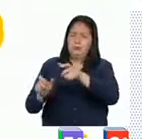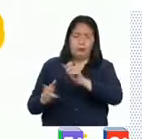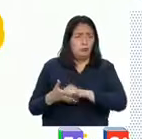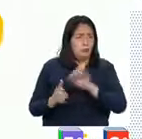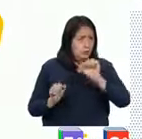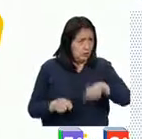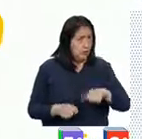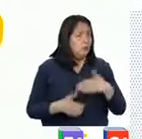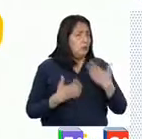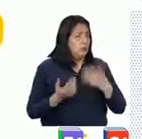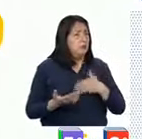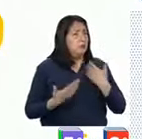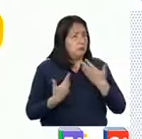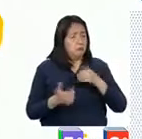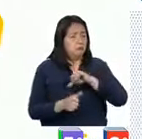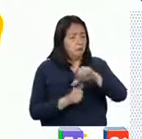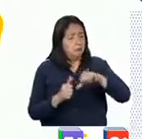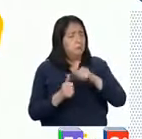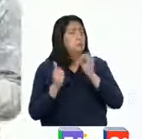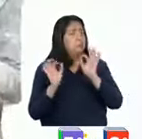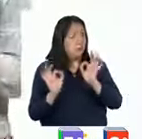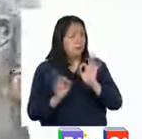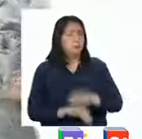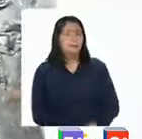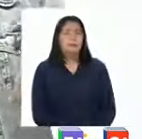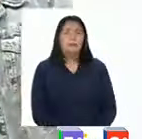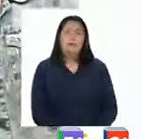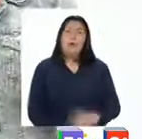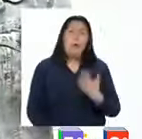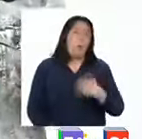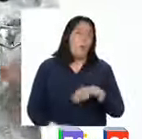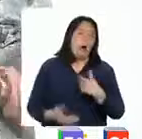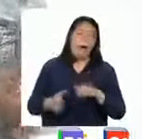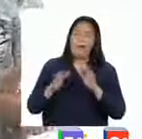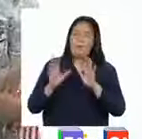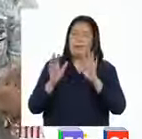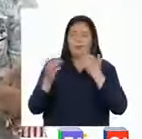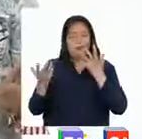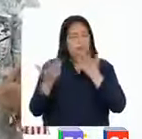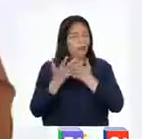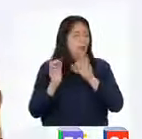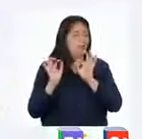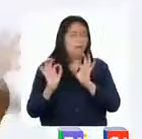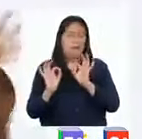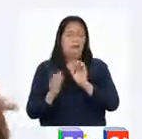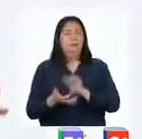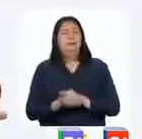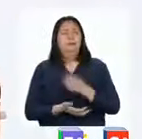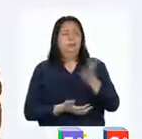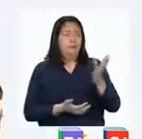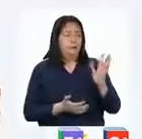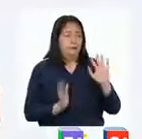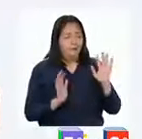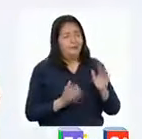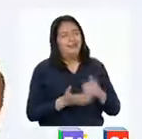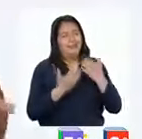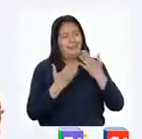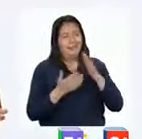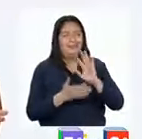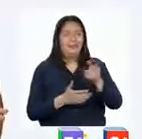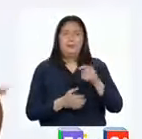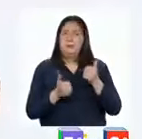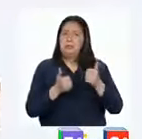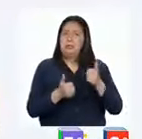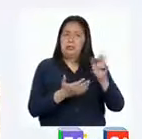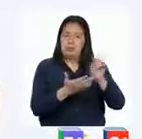así podremos tener una buena convivencia. Increíble, todo encaja perfectamente. Y ha sido gracias a la